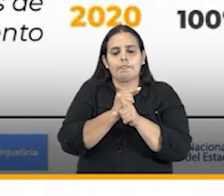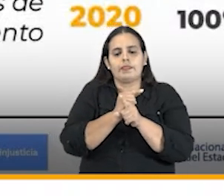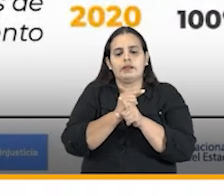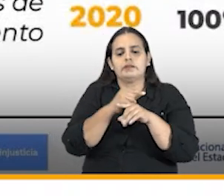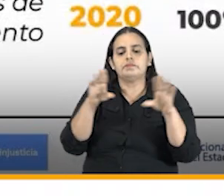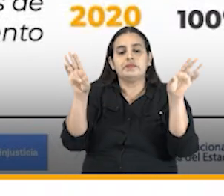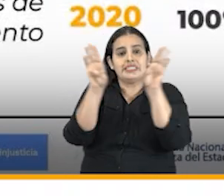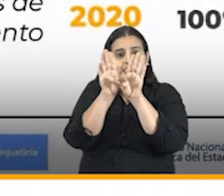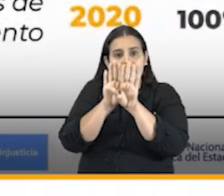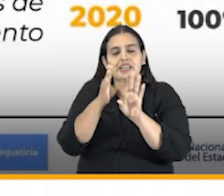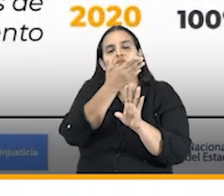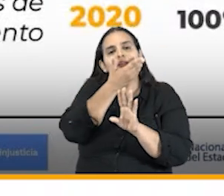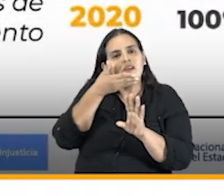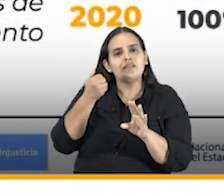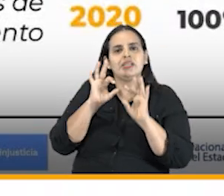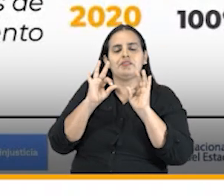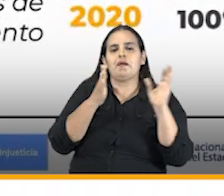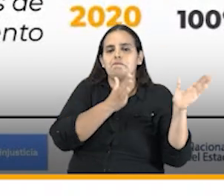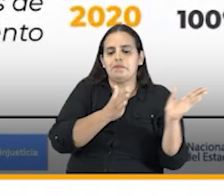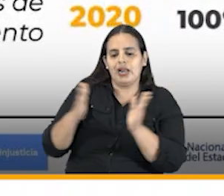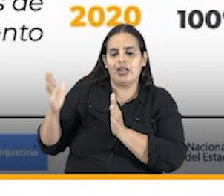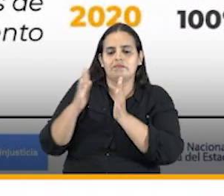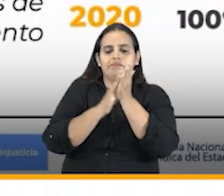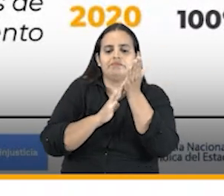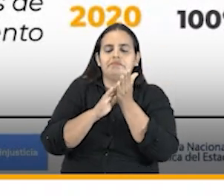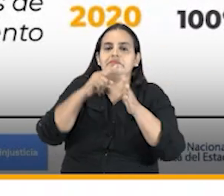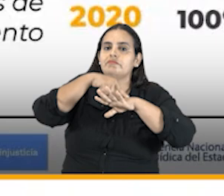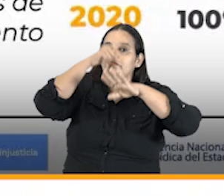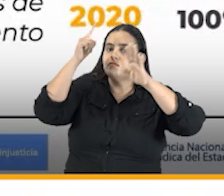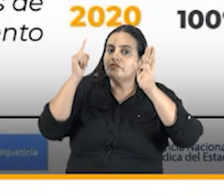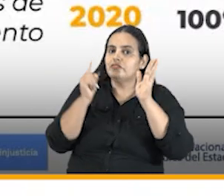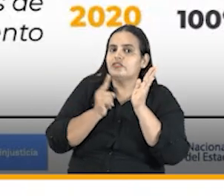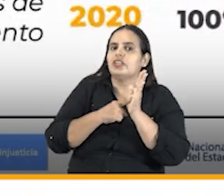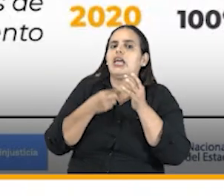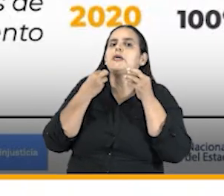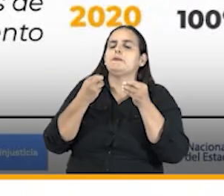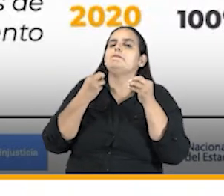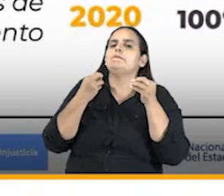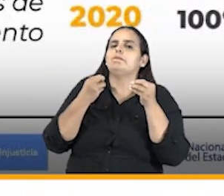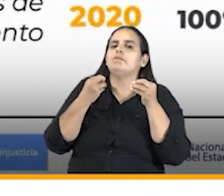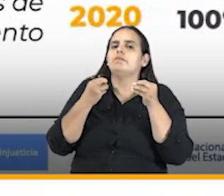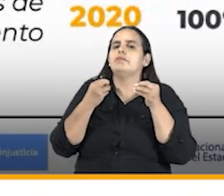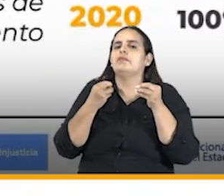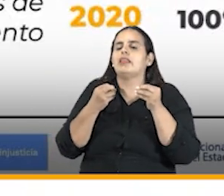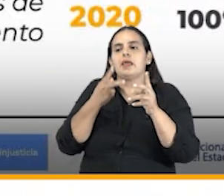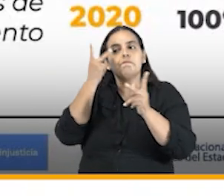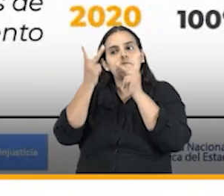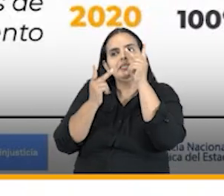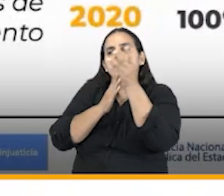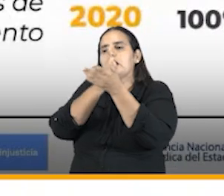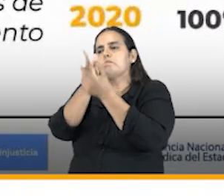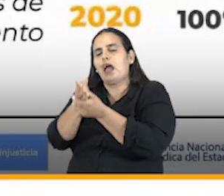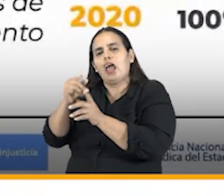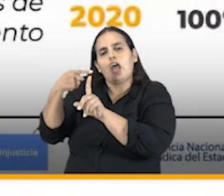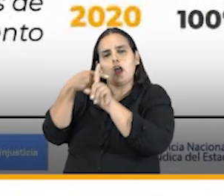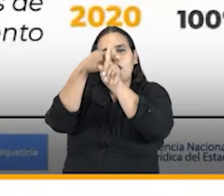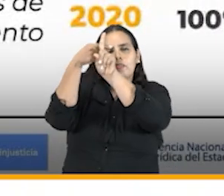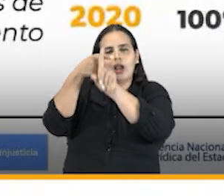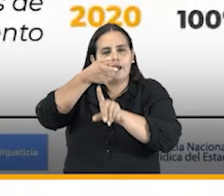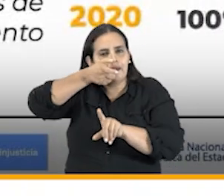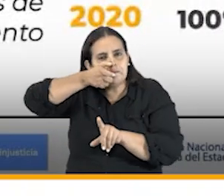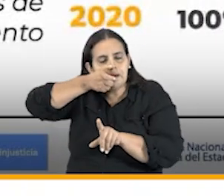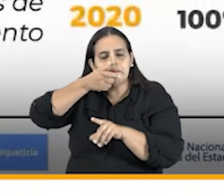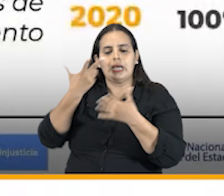cierres de planes de mejoramiento resultante de las visitas de la Contraloría se ha